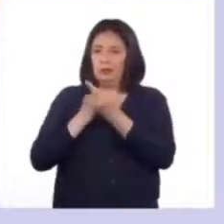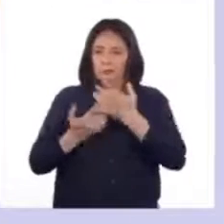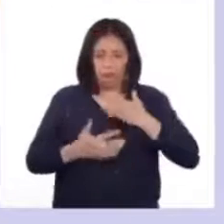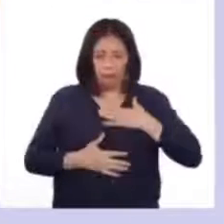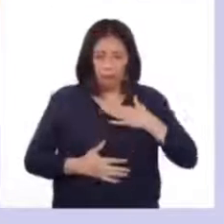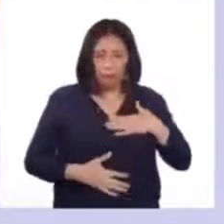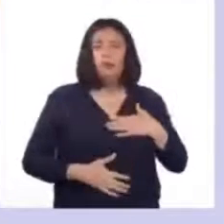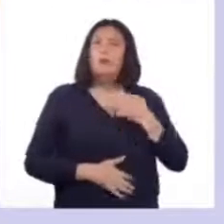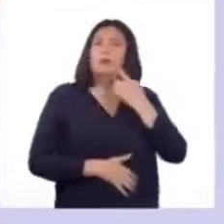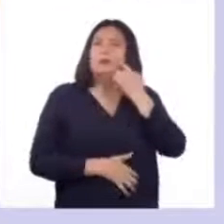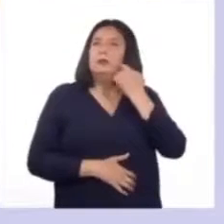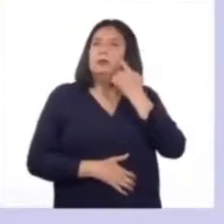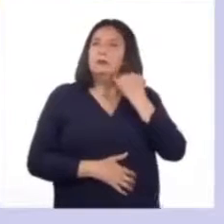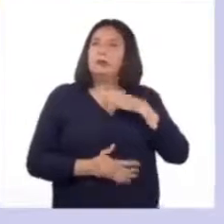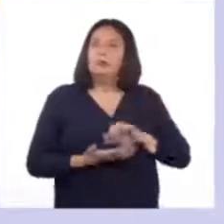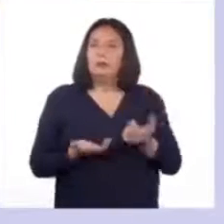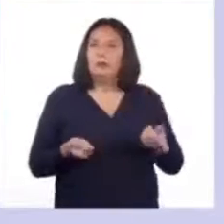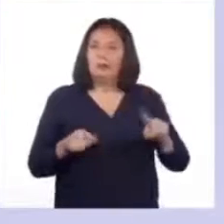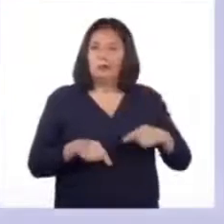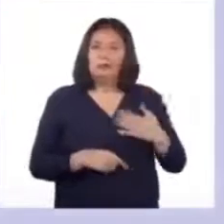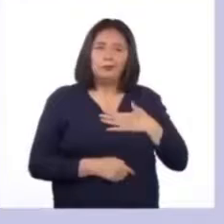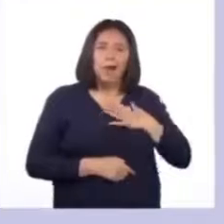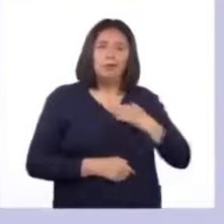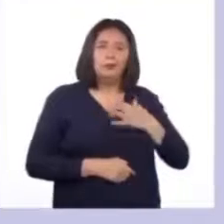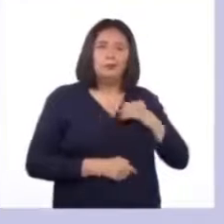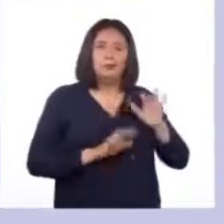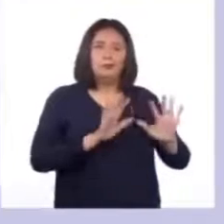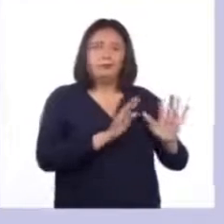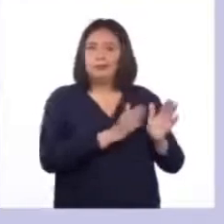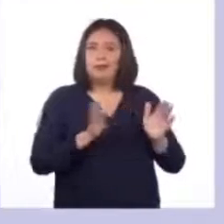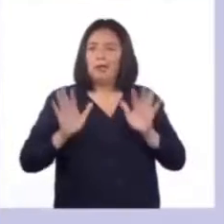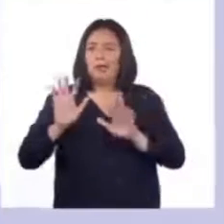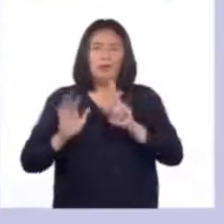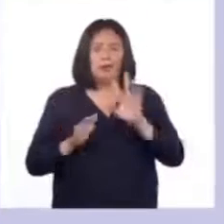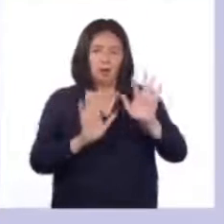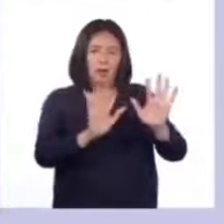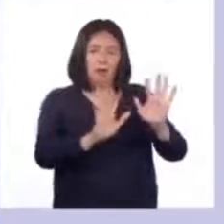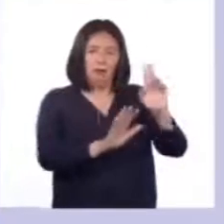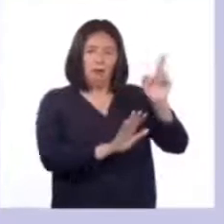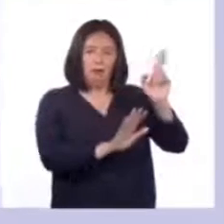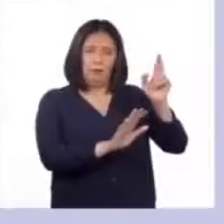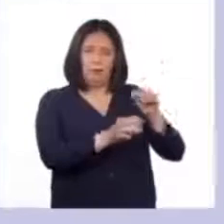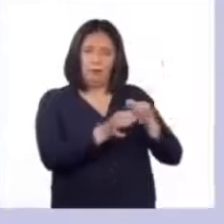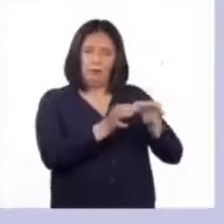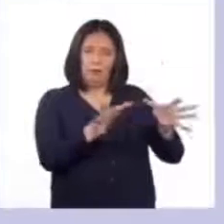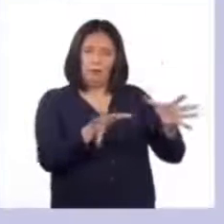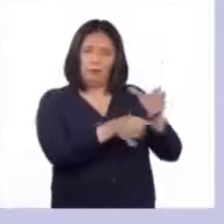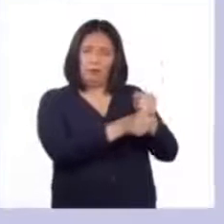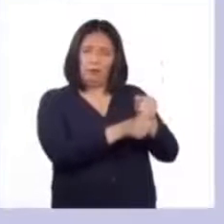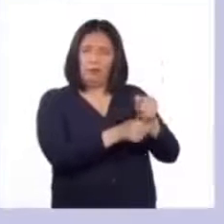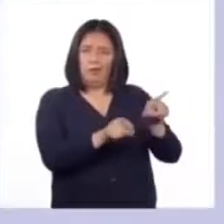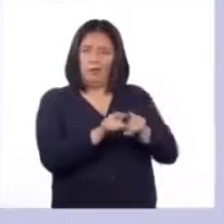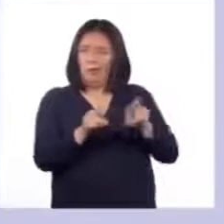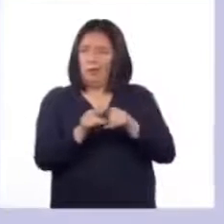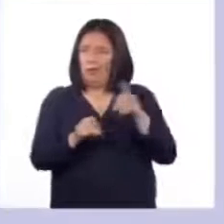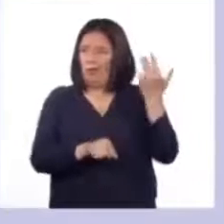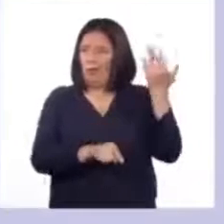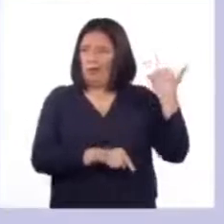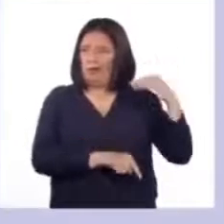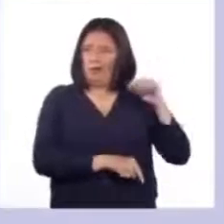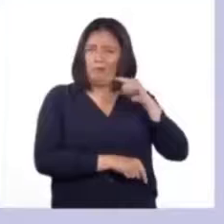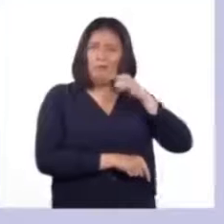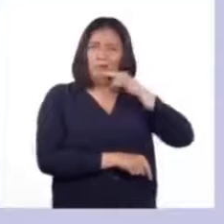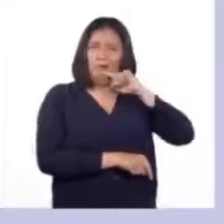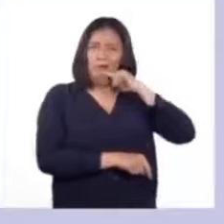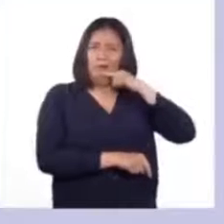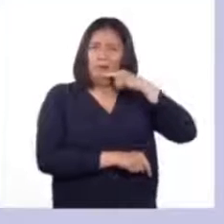cuerpo de los chicos durante la pubertad. Profesor, ¿le parece si hacemos un resumen igual que como hicimos con el viaje de las hormonas